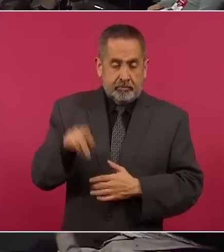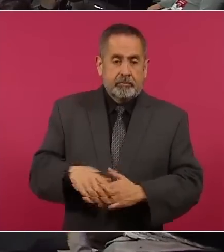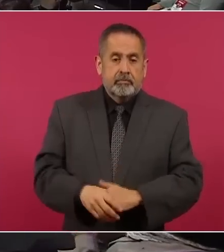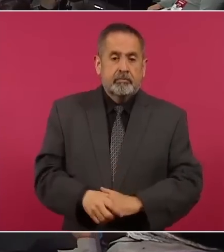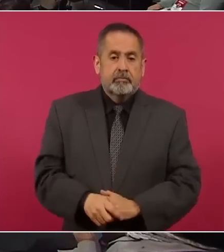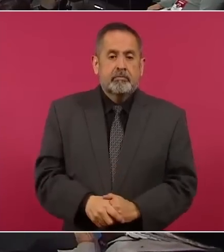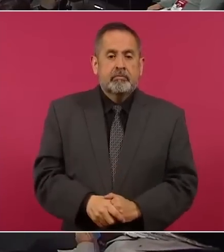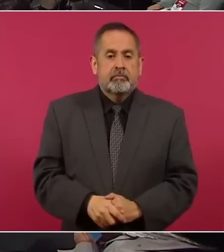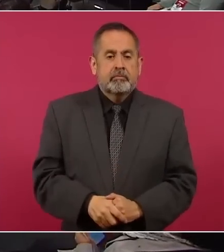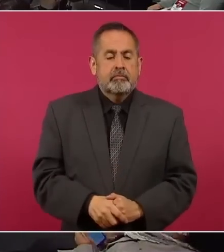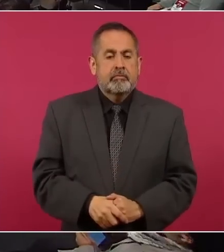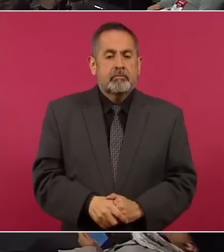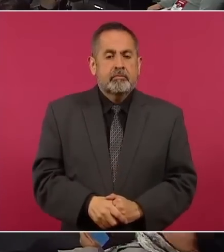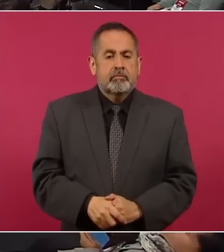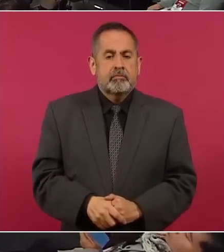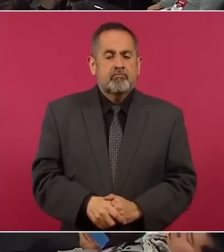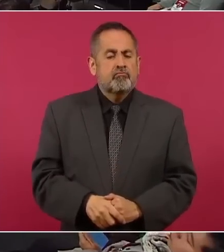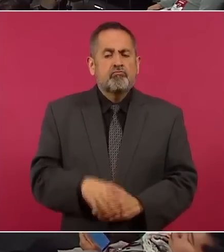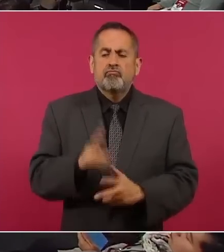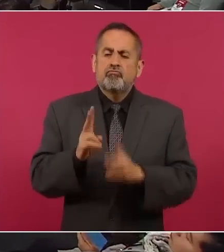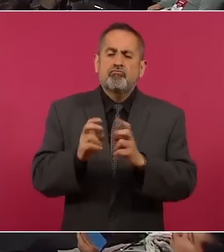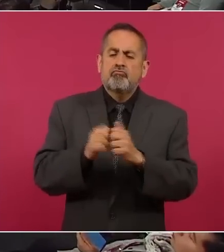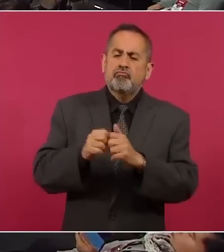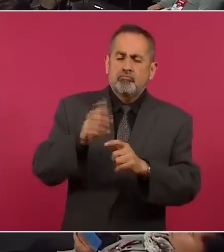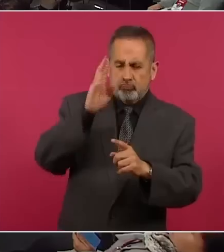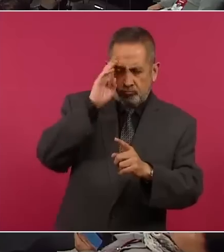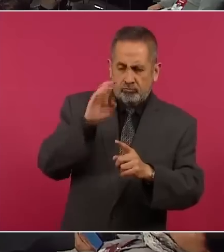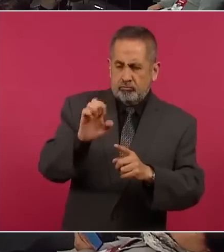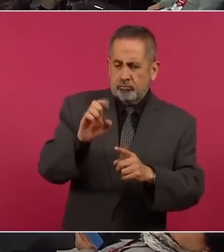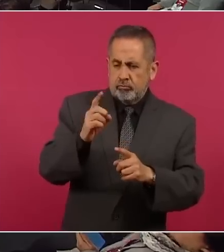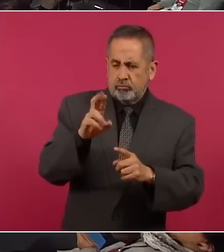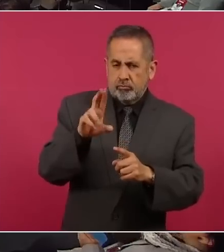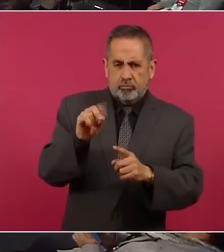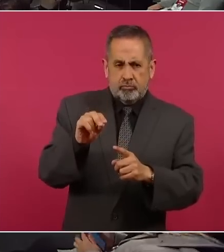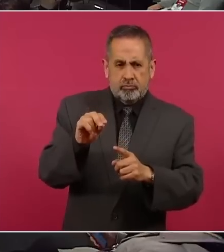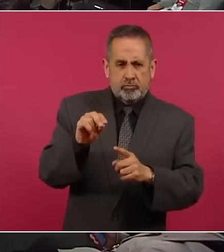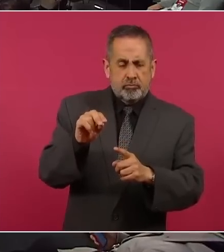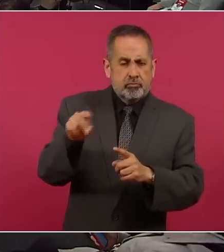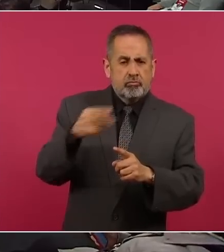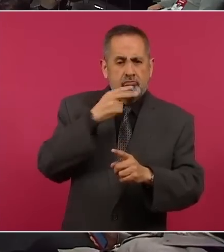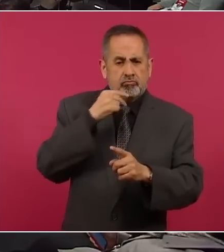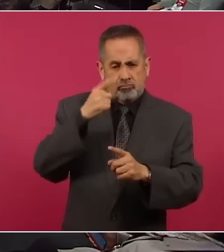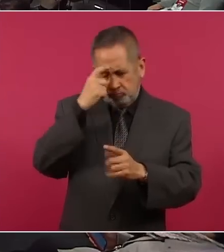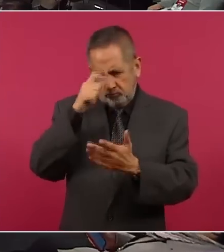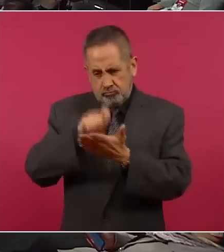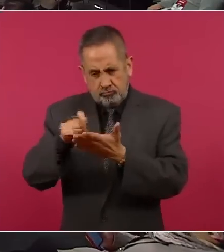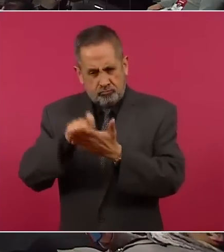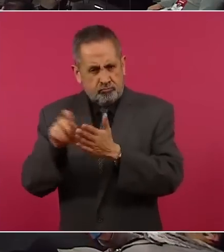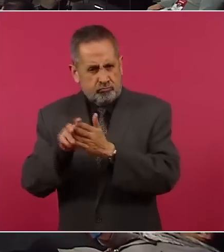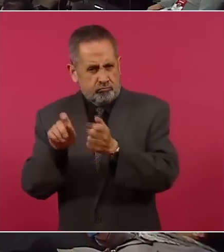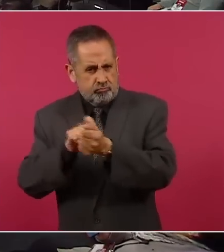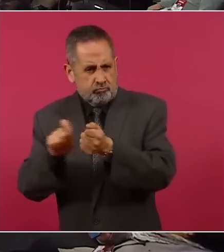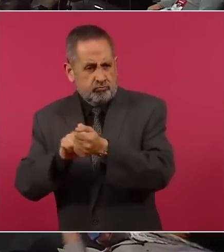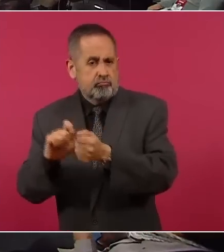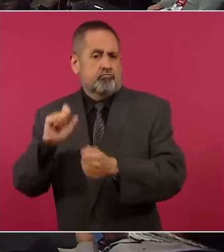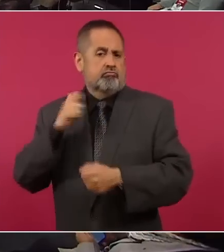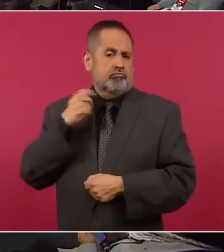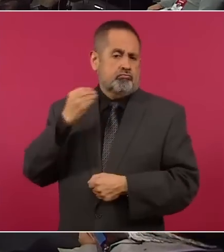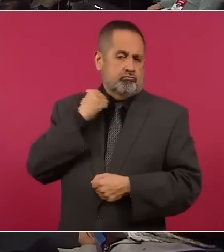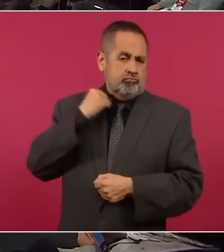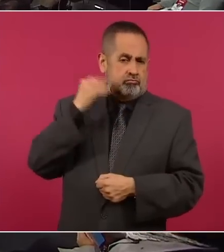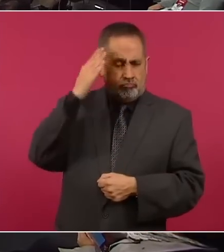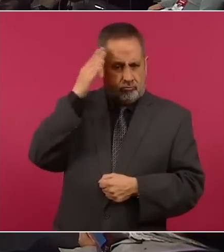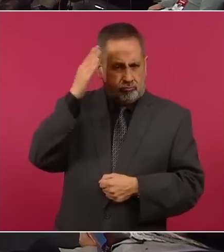Sobre esta polémica saludamos con mucho gusto a Eduardo Andrade, constitucionalista y exabogado general de la UNAM. Muchas